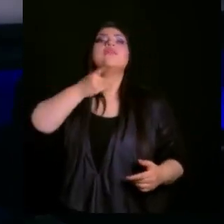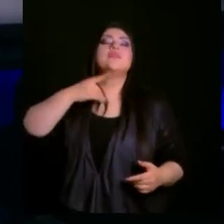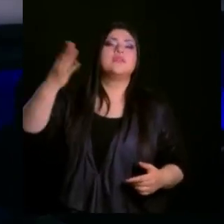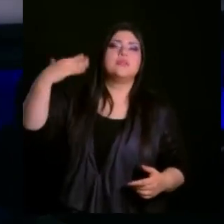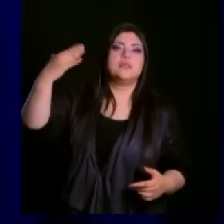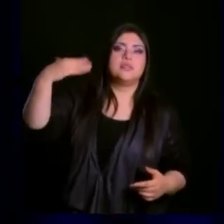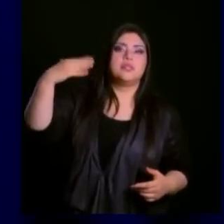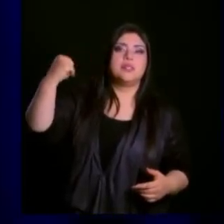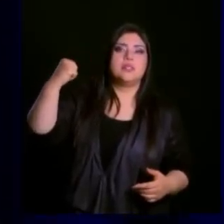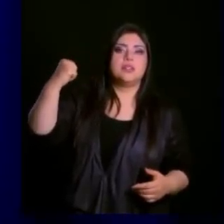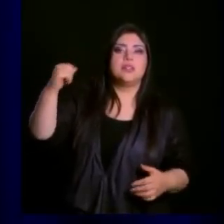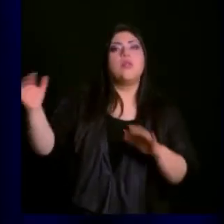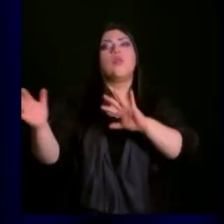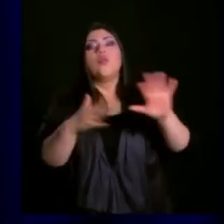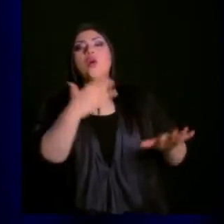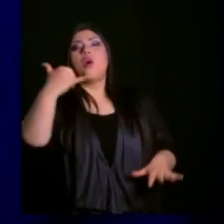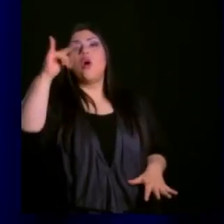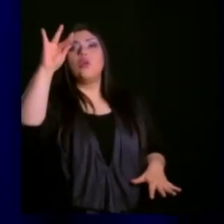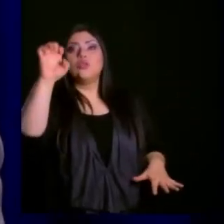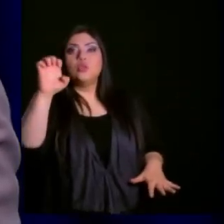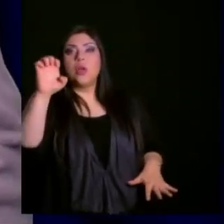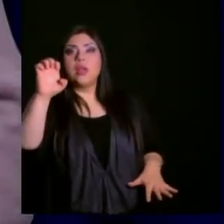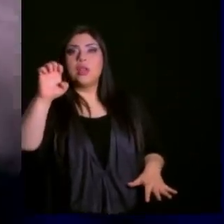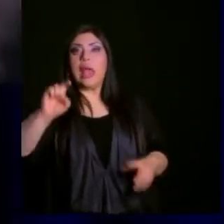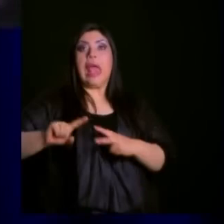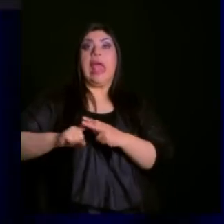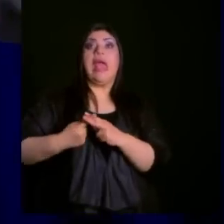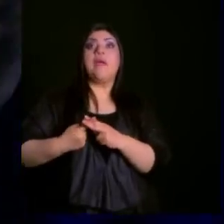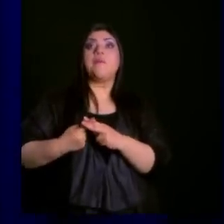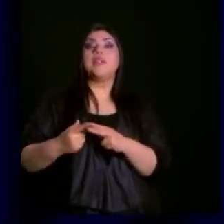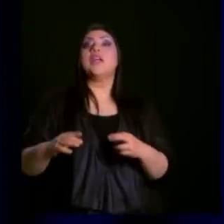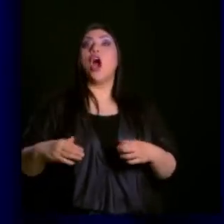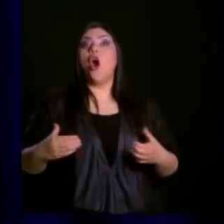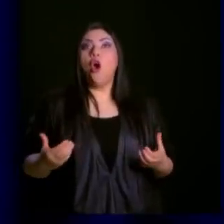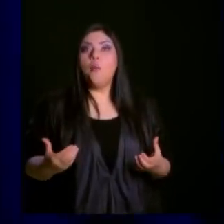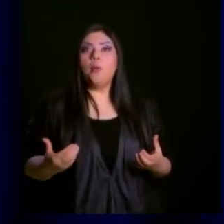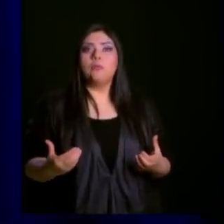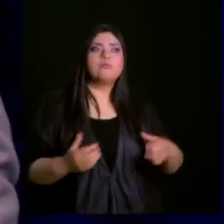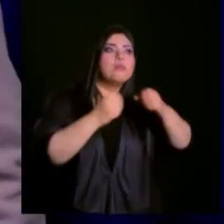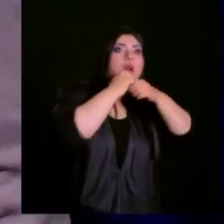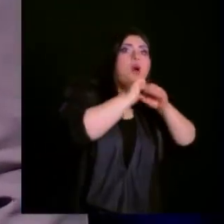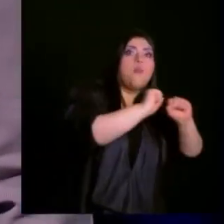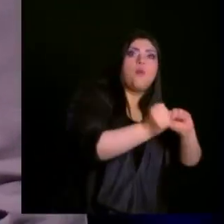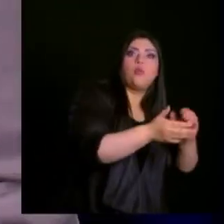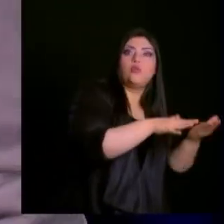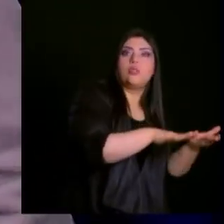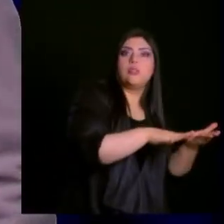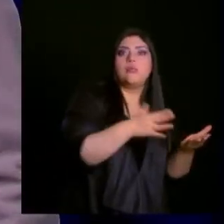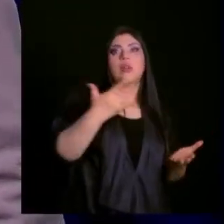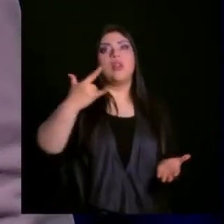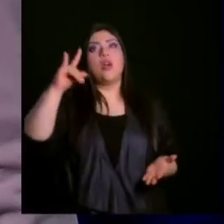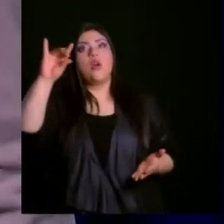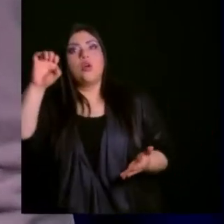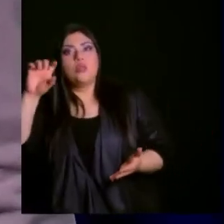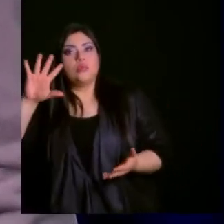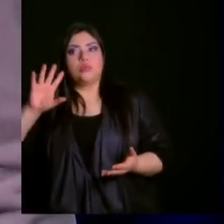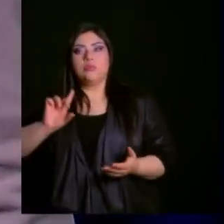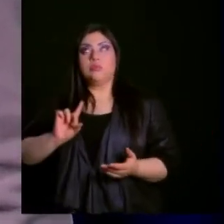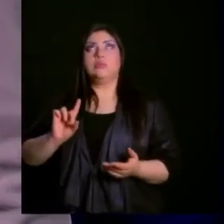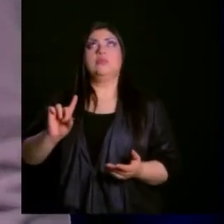capacitando, cuando fallece Moisés. Y Dios le dice, como estuve con Moisés, estaré contigo todos los días de tu vida.